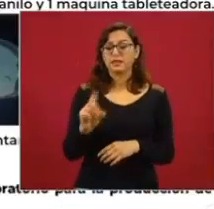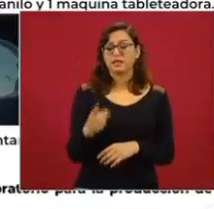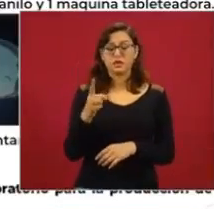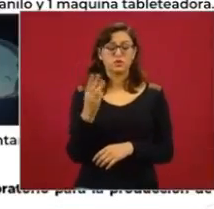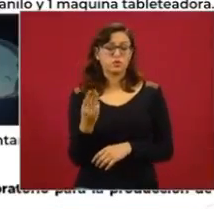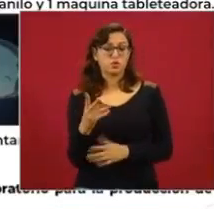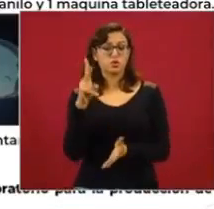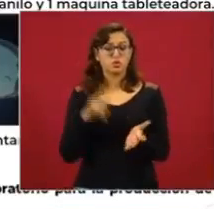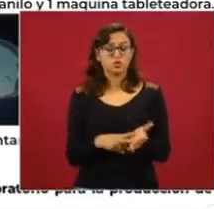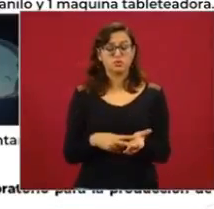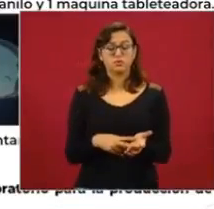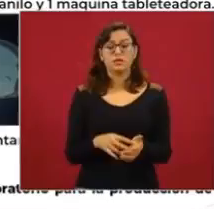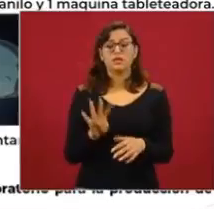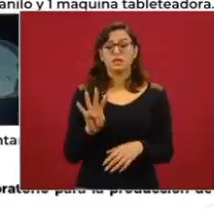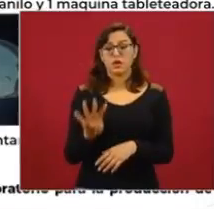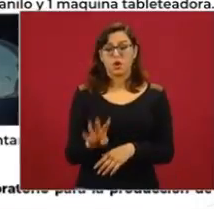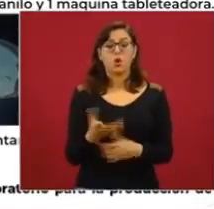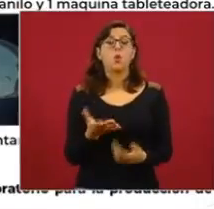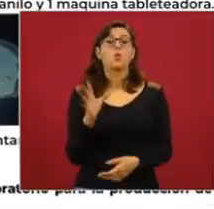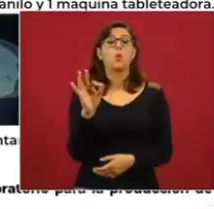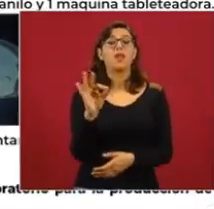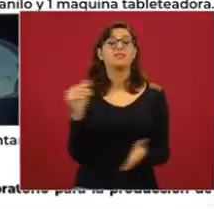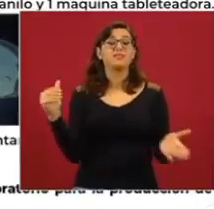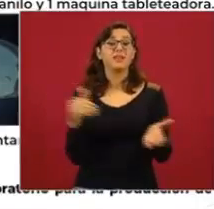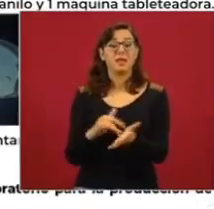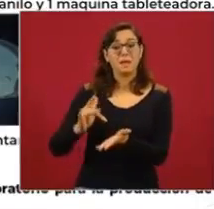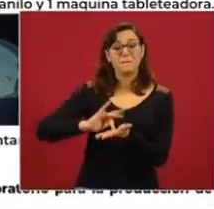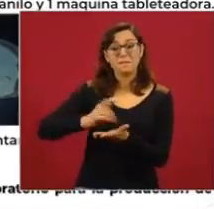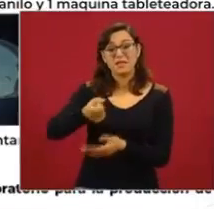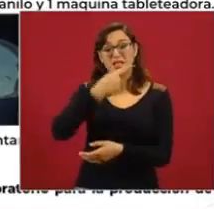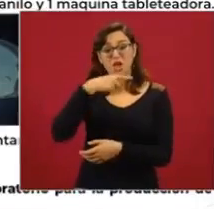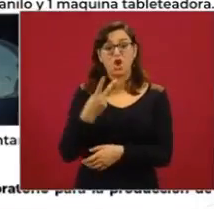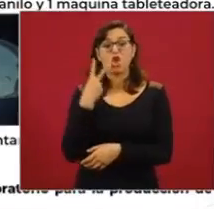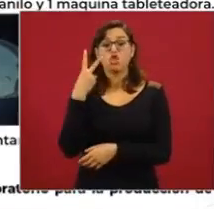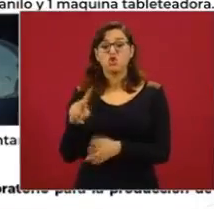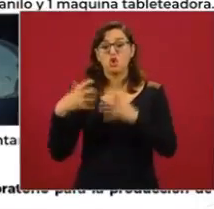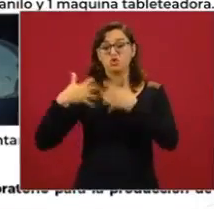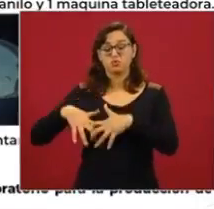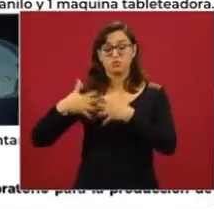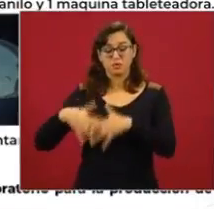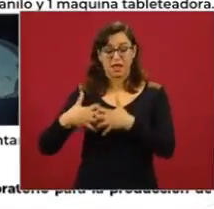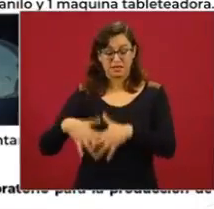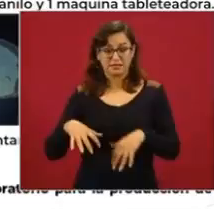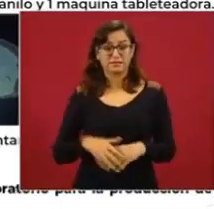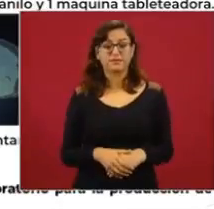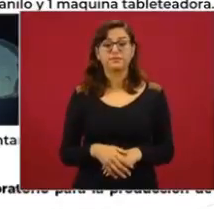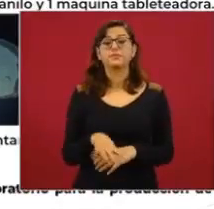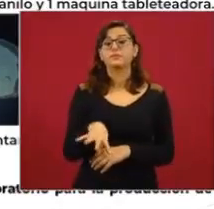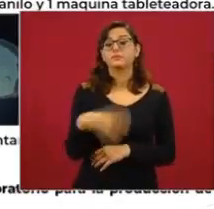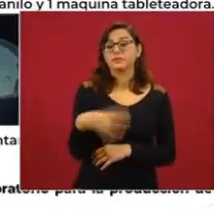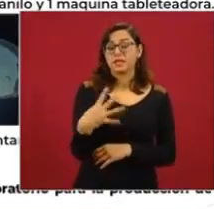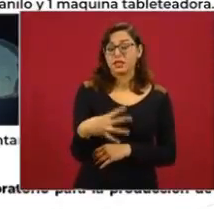2019 en Culiacán, 40 mil pastillas de fentanilo, dos máquinas tableteadoras. El 14 de agosto